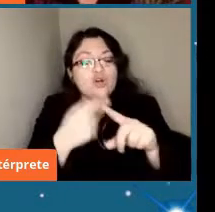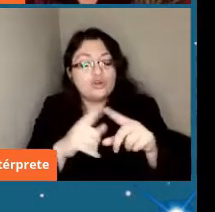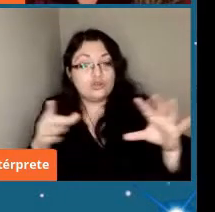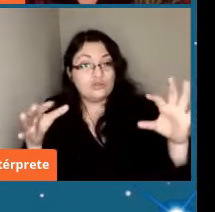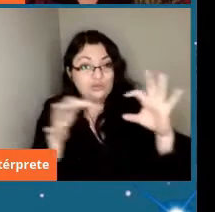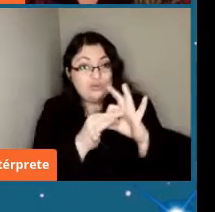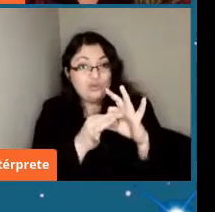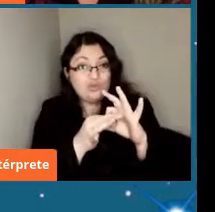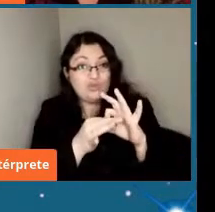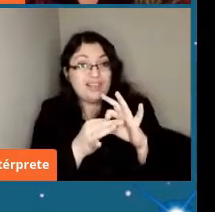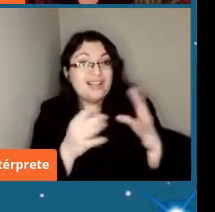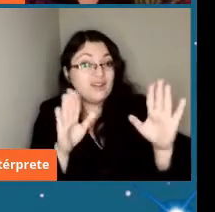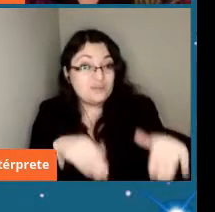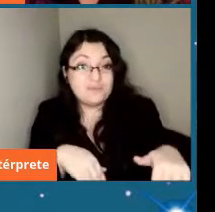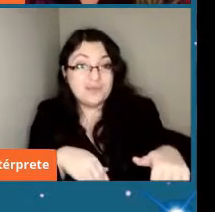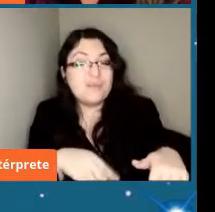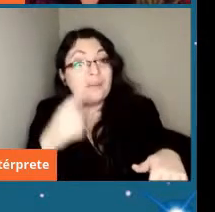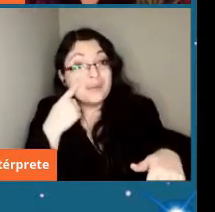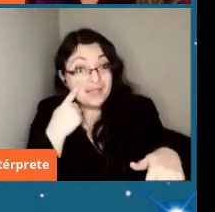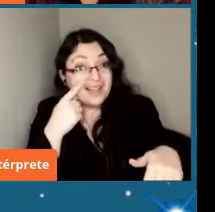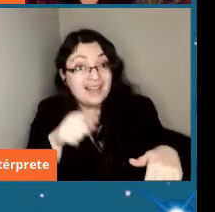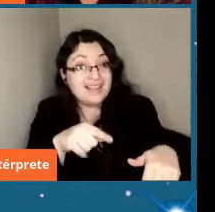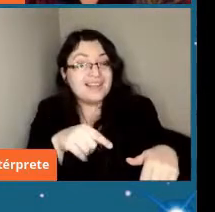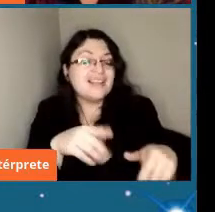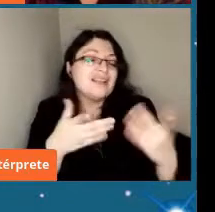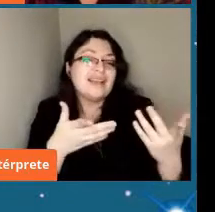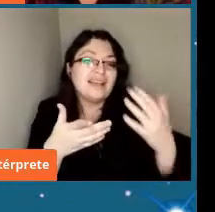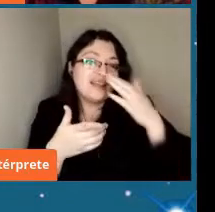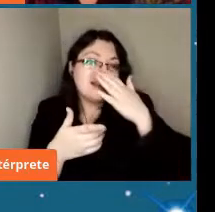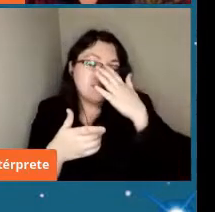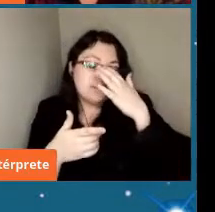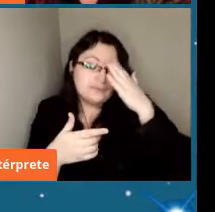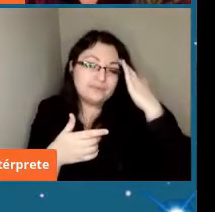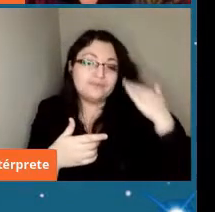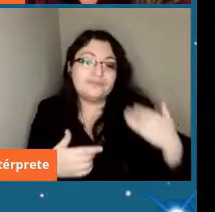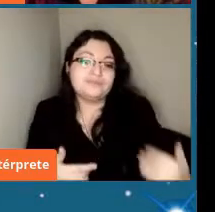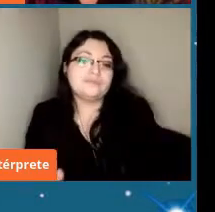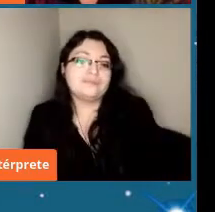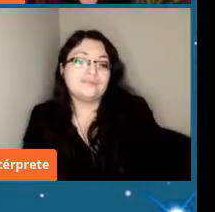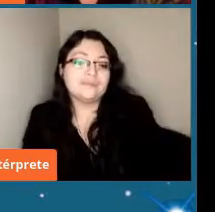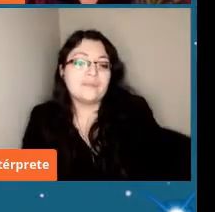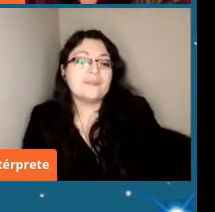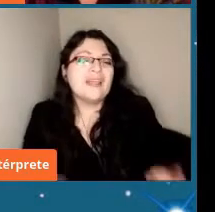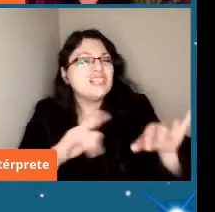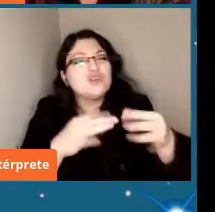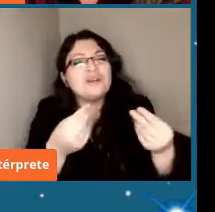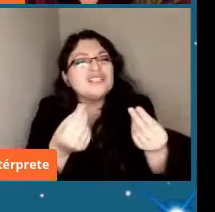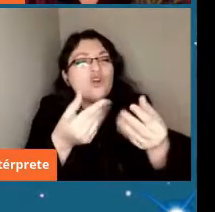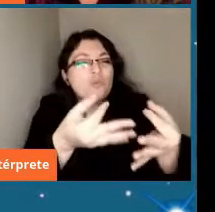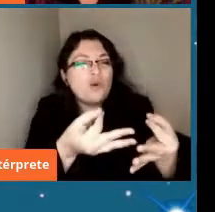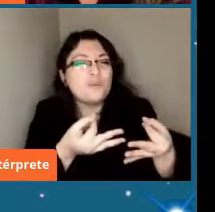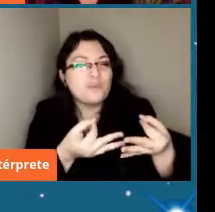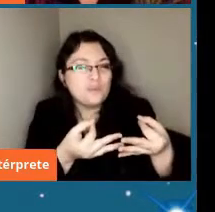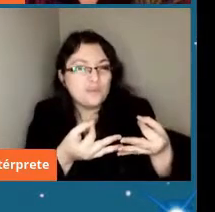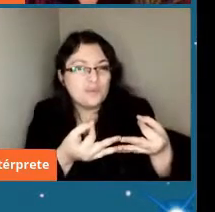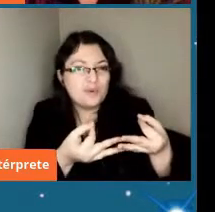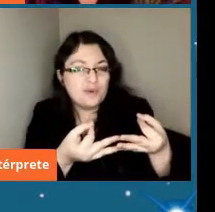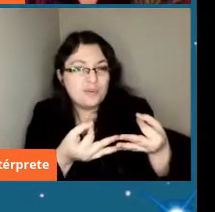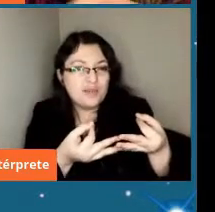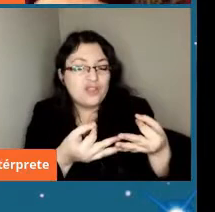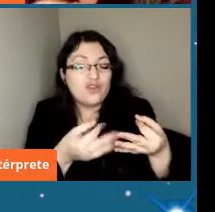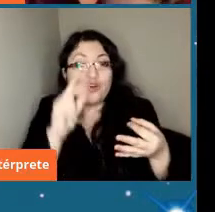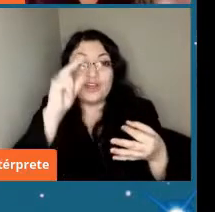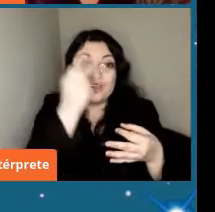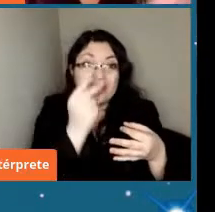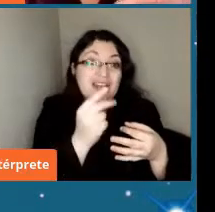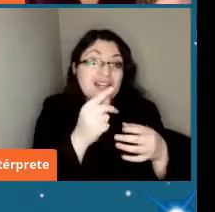que ver con estas mismas entonces acá por ejemplo está el espectro promedio de los asteroides tipo